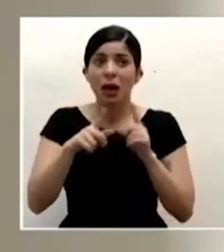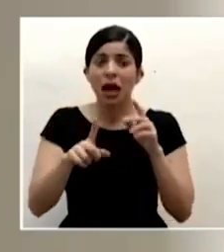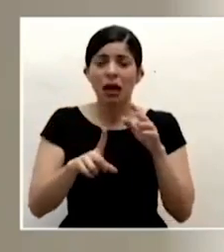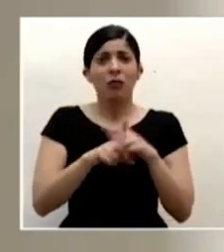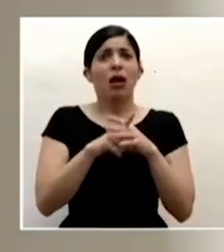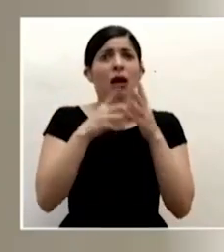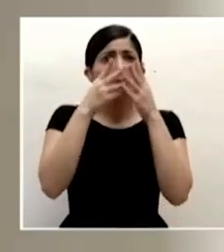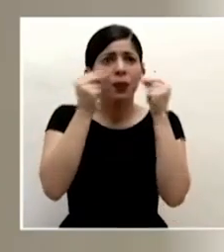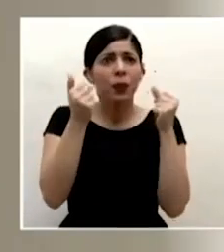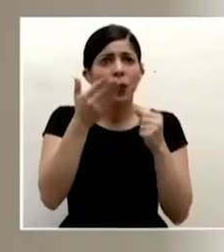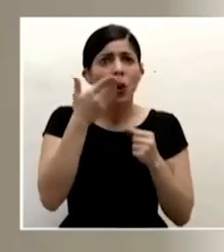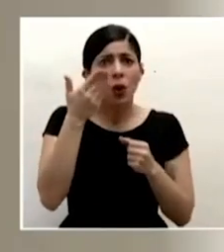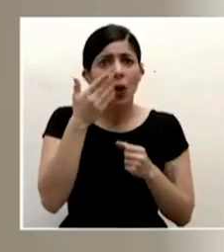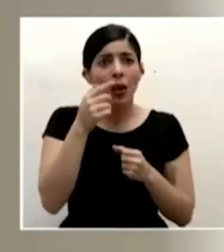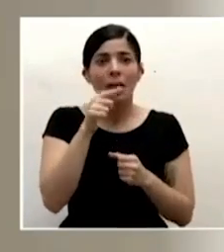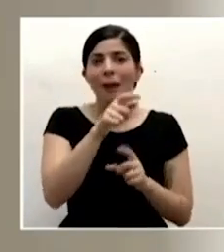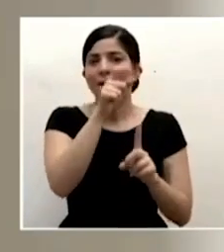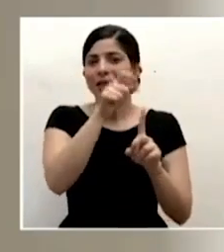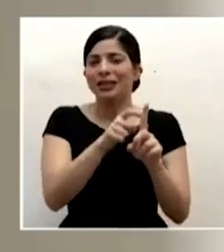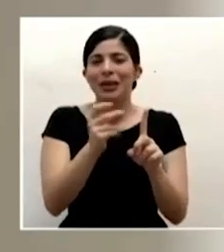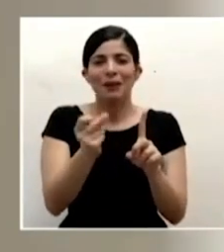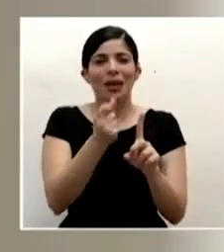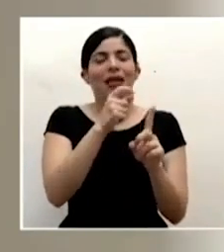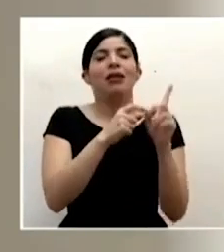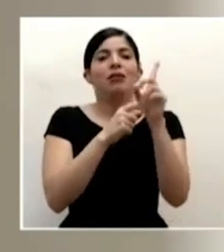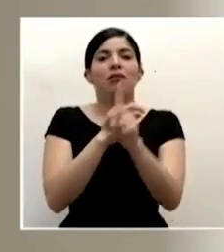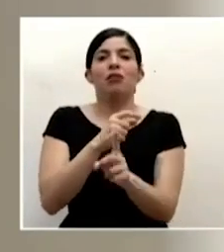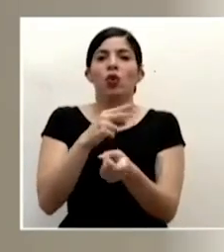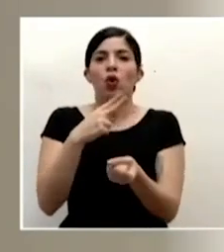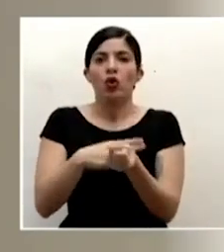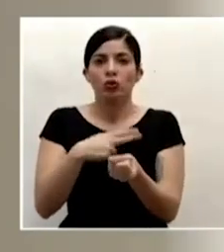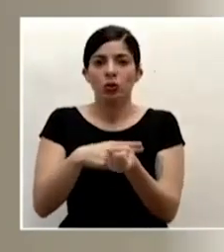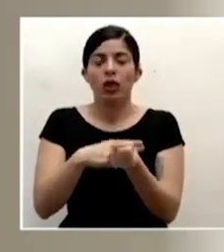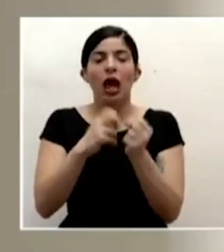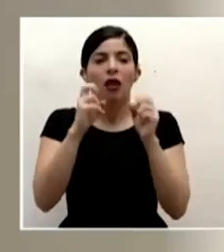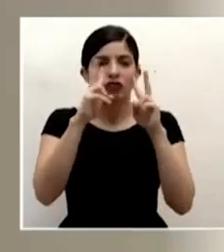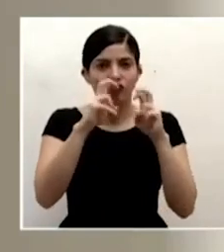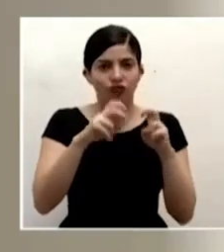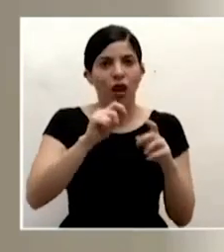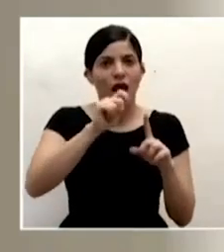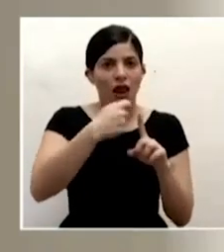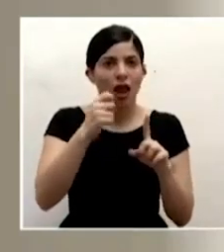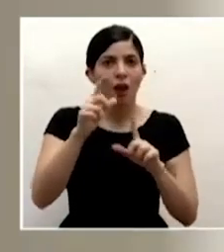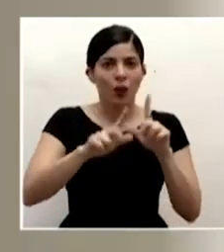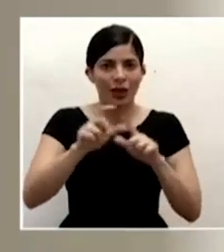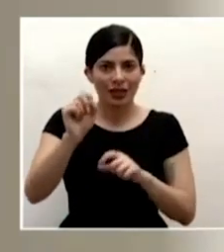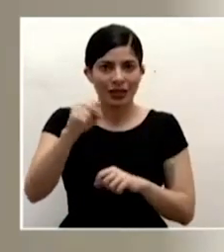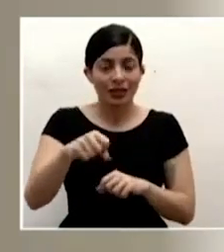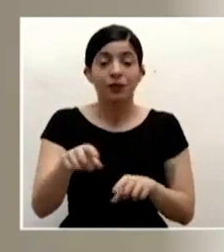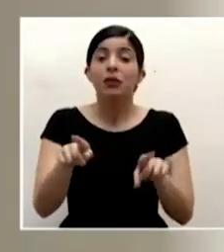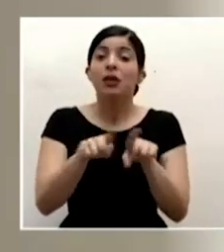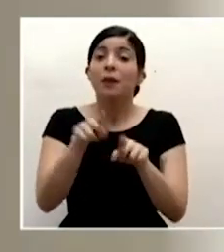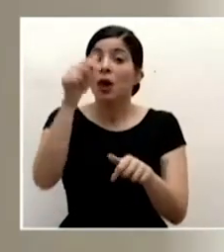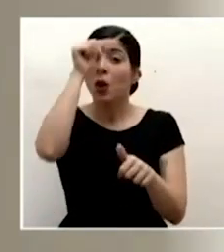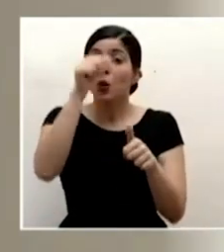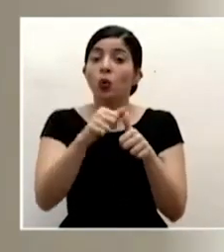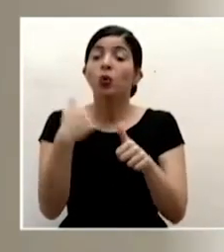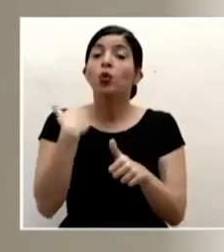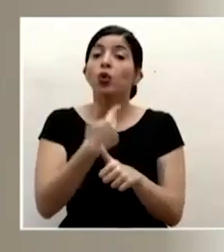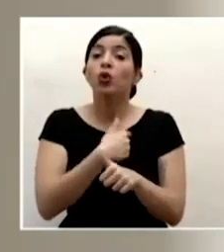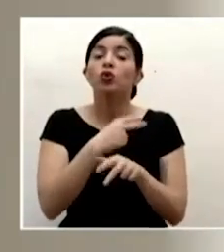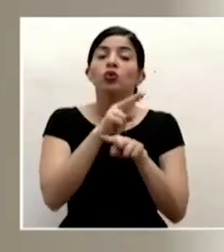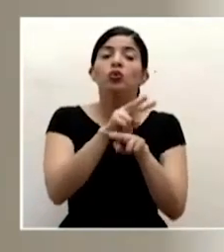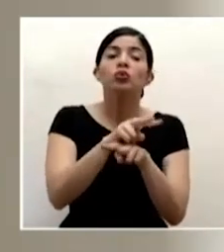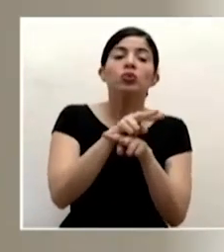inmediatamente consultan y se les hace también la prueba además recordemos que nosotros hacemos vigilancias complementarias que la